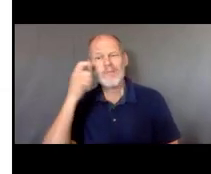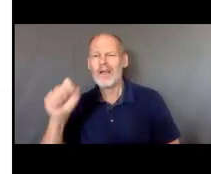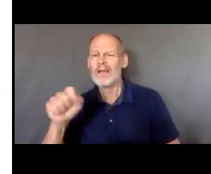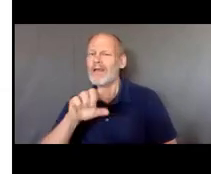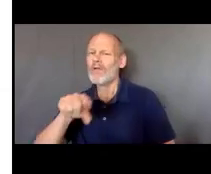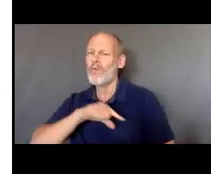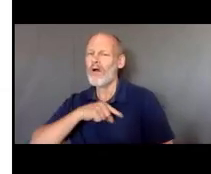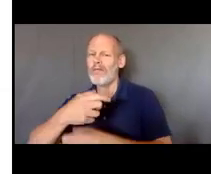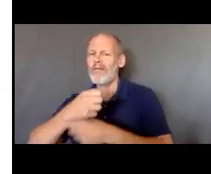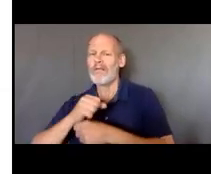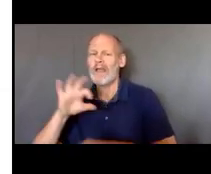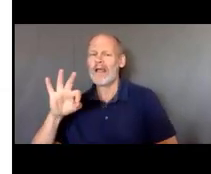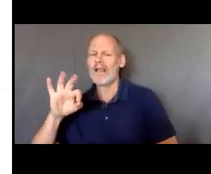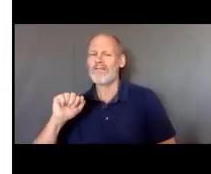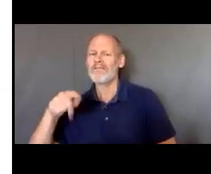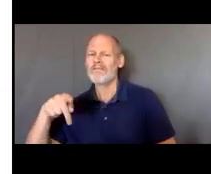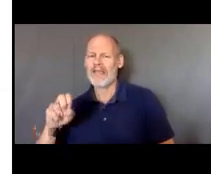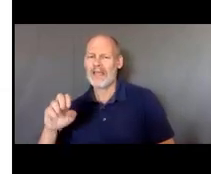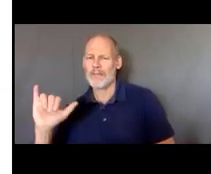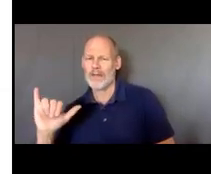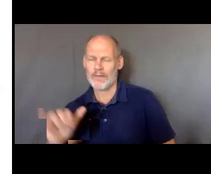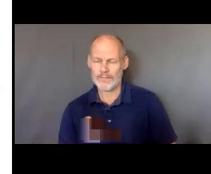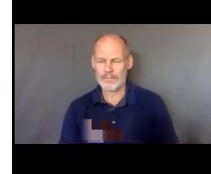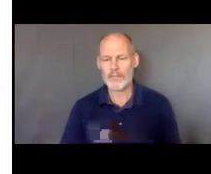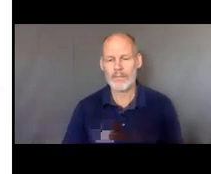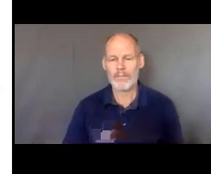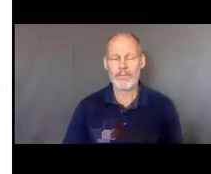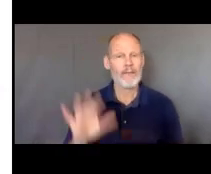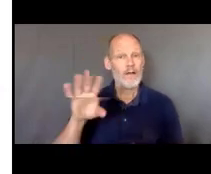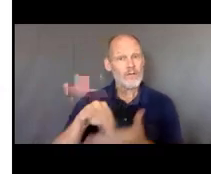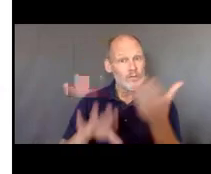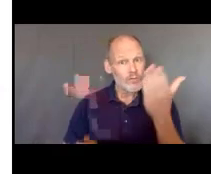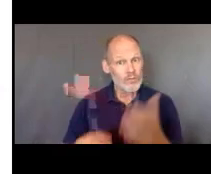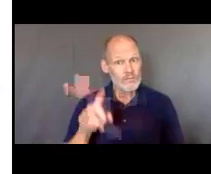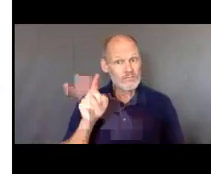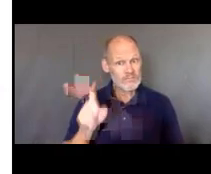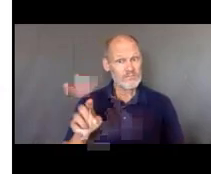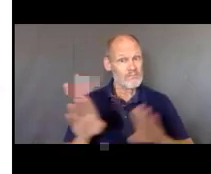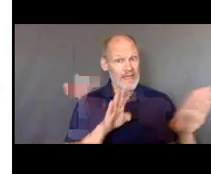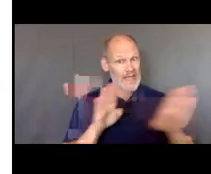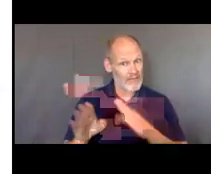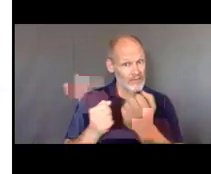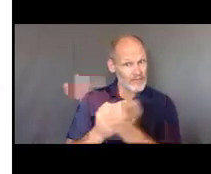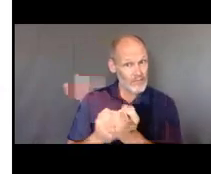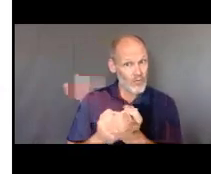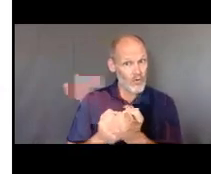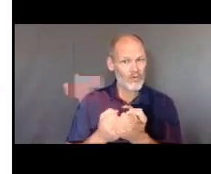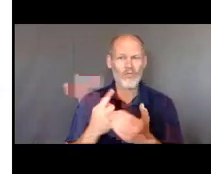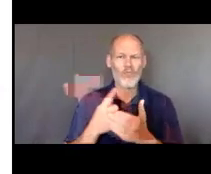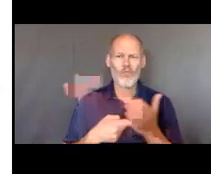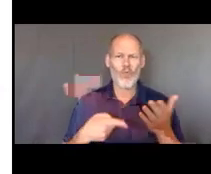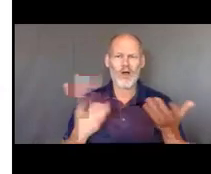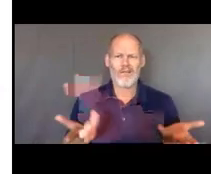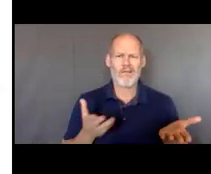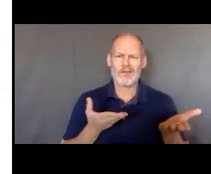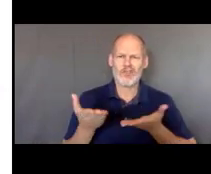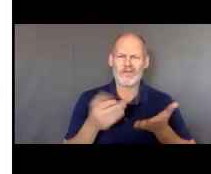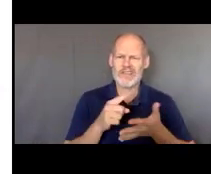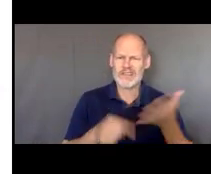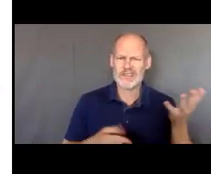Y también si el estudiante puede recibir el TAPE o FAPE. Y también tiene que haber planes de intervención